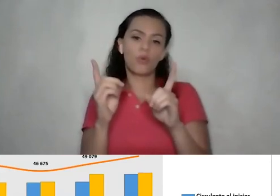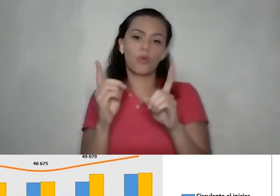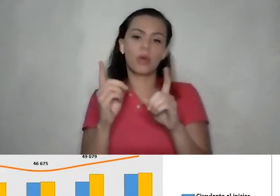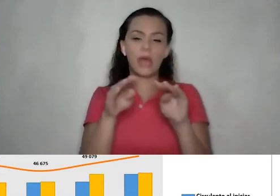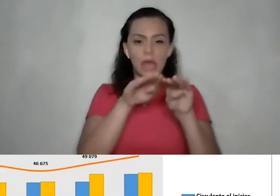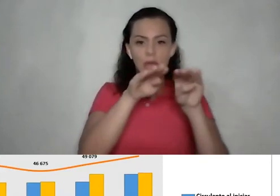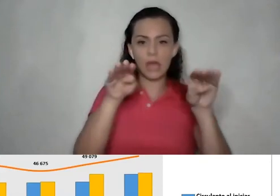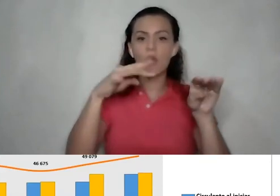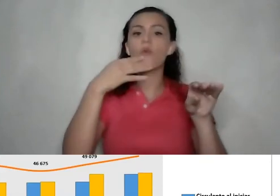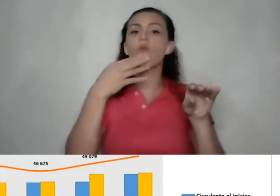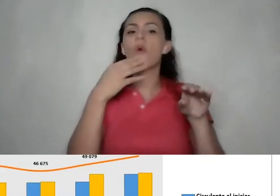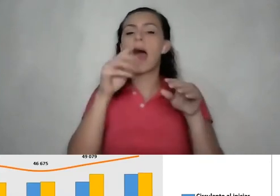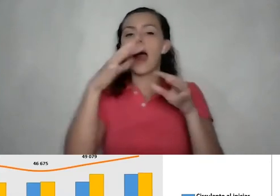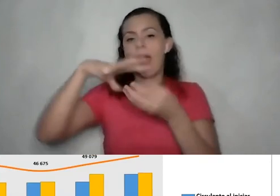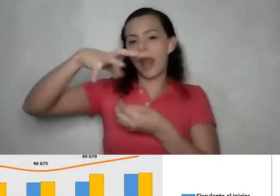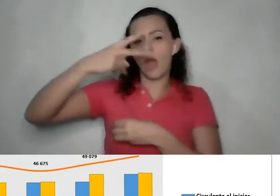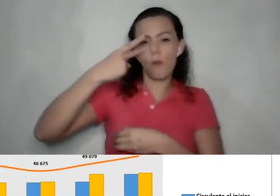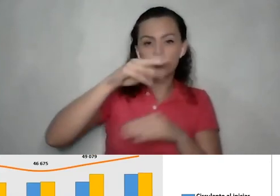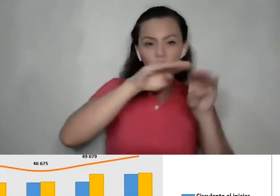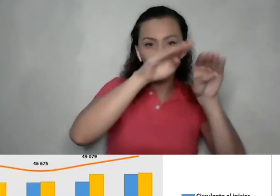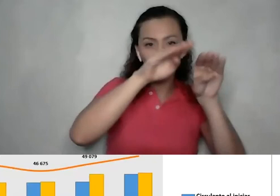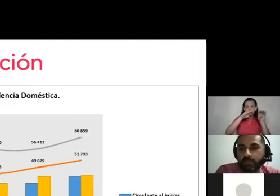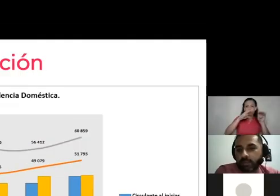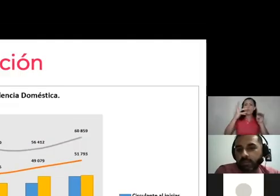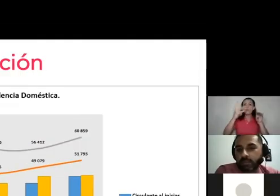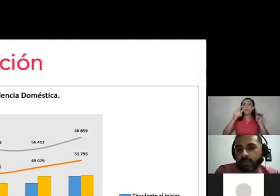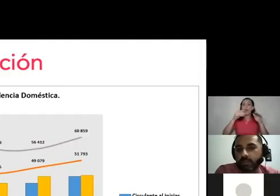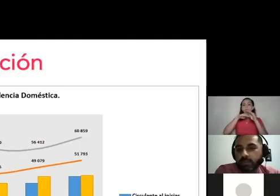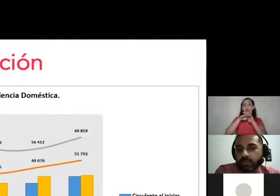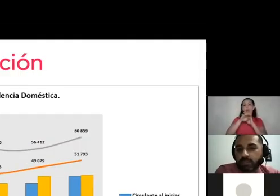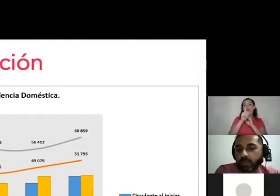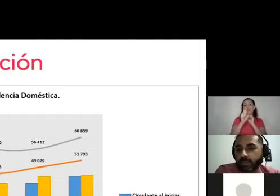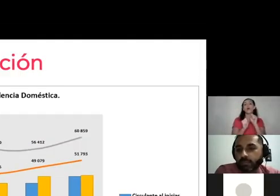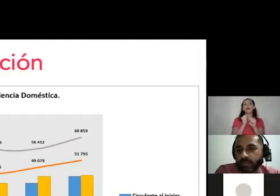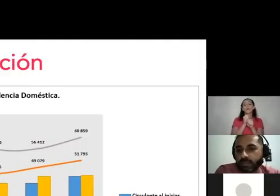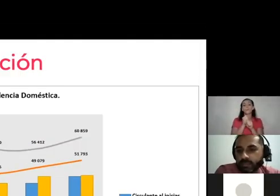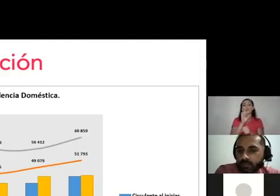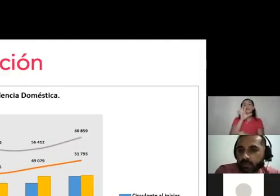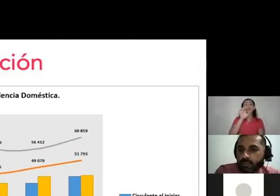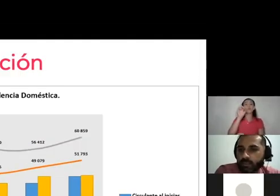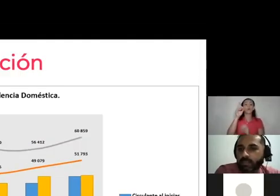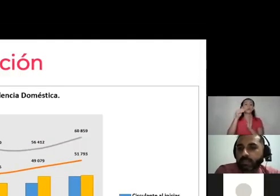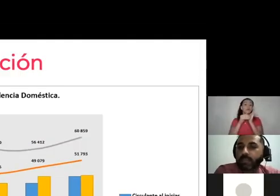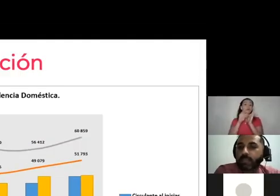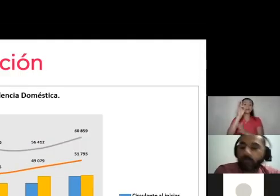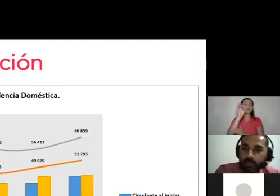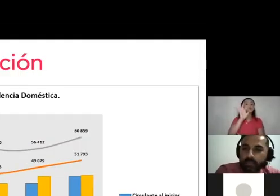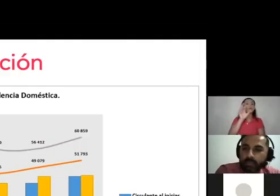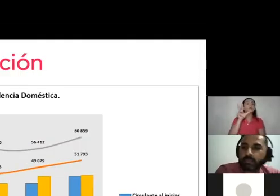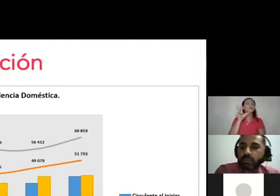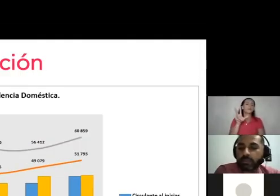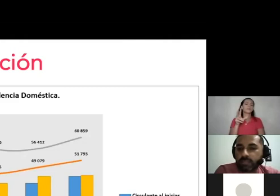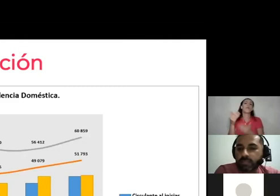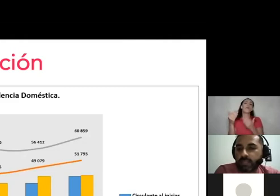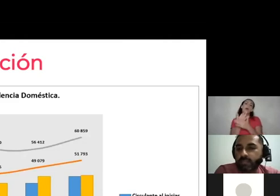anaranjada que tenemos ahí en medio, que son cuántos casos entraron en un año. Son 51,793. Nuevamente, si